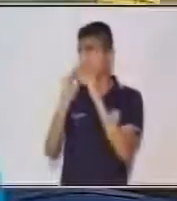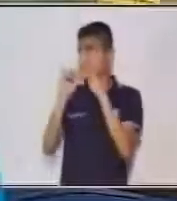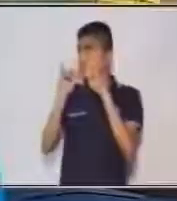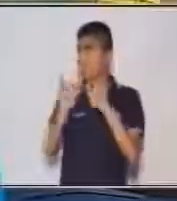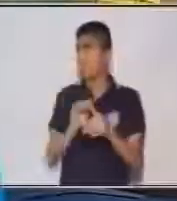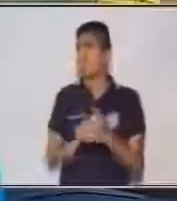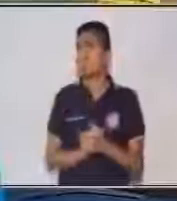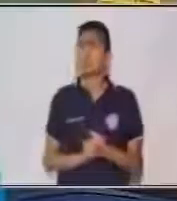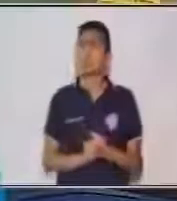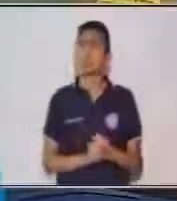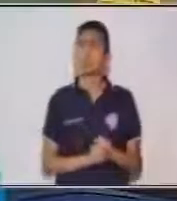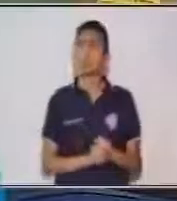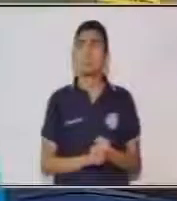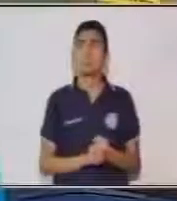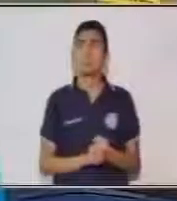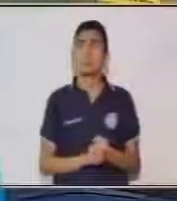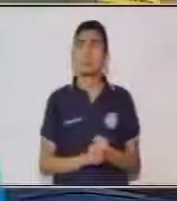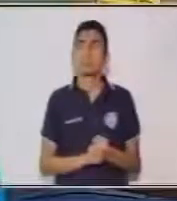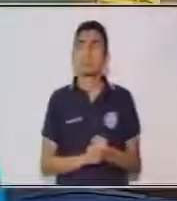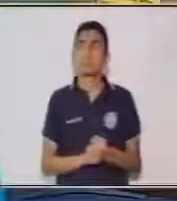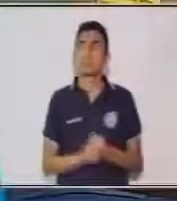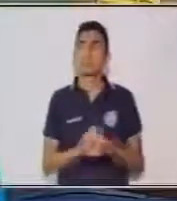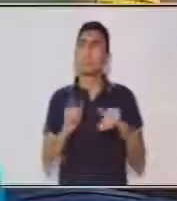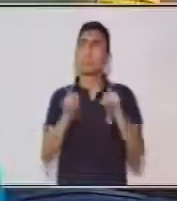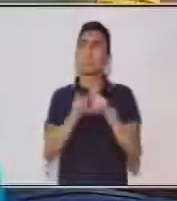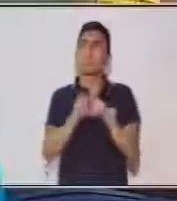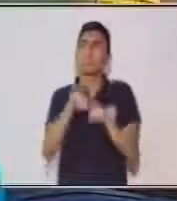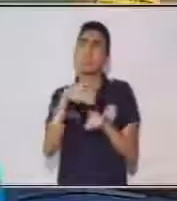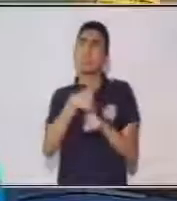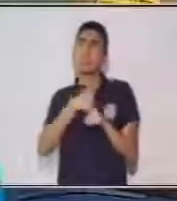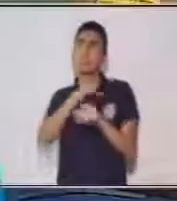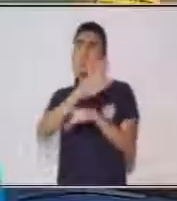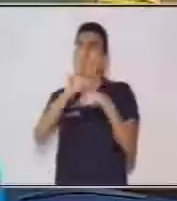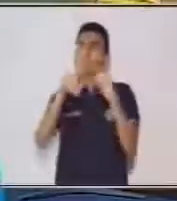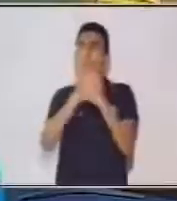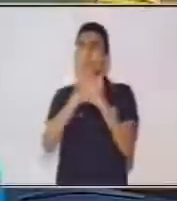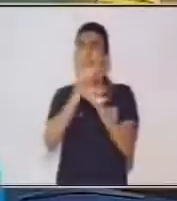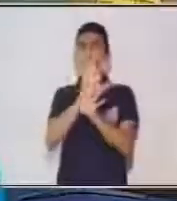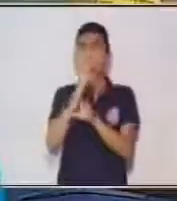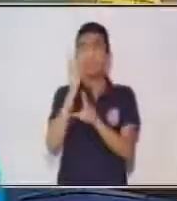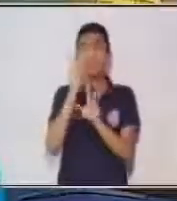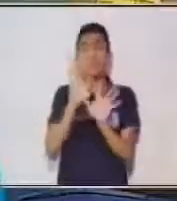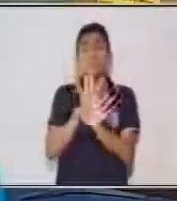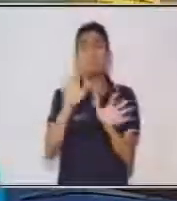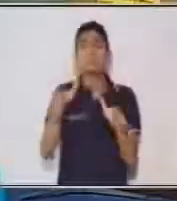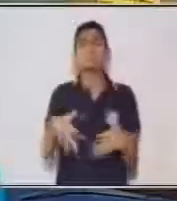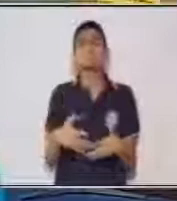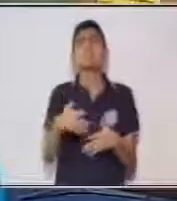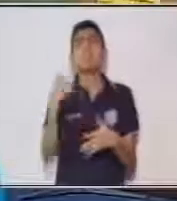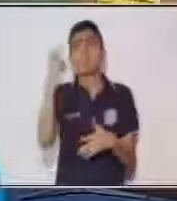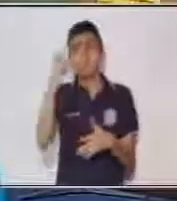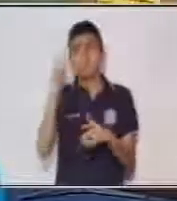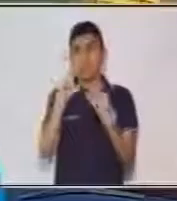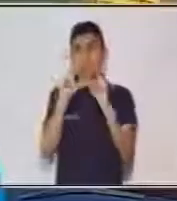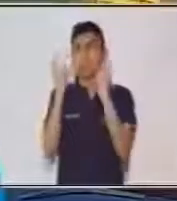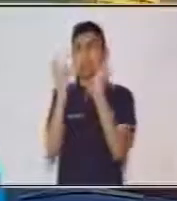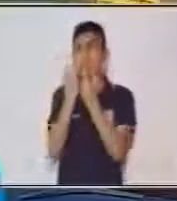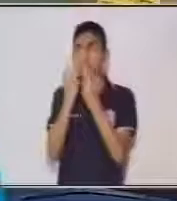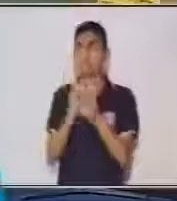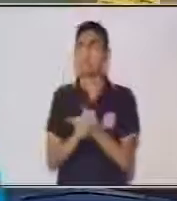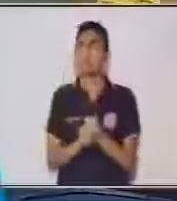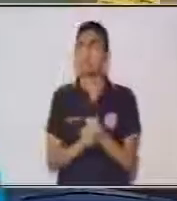constantemente, ten presente todo lo que hemos visto en esta clase,